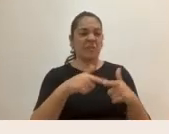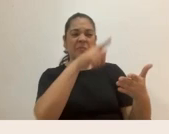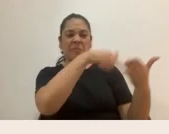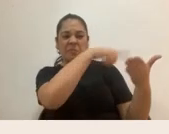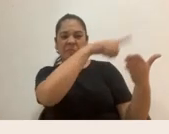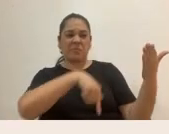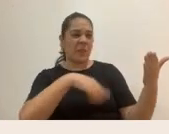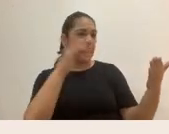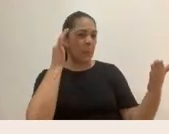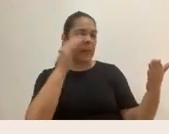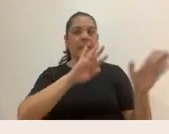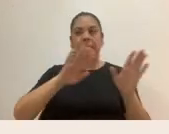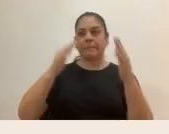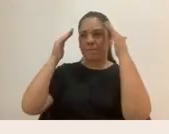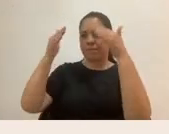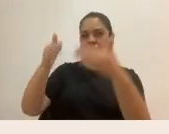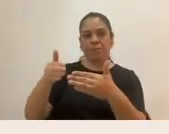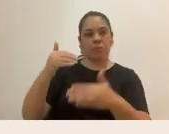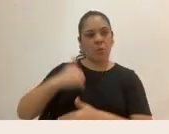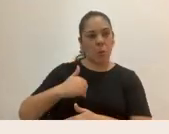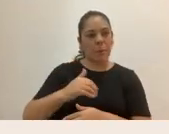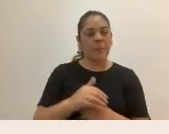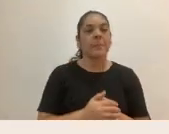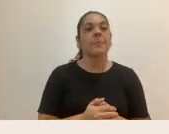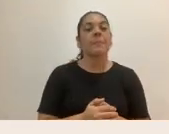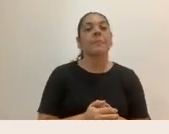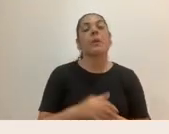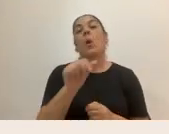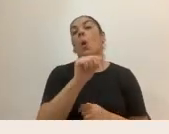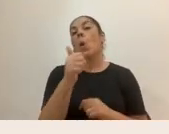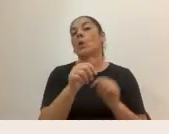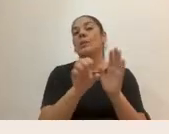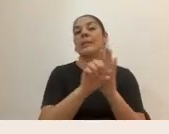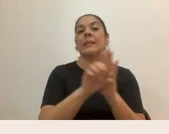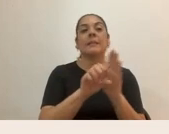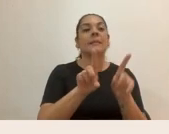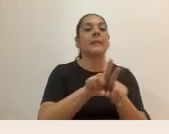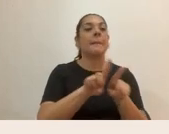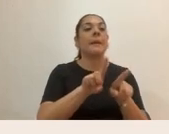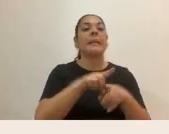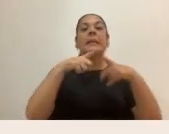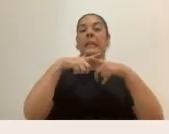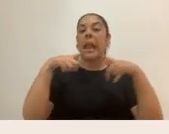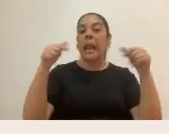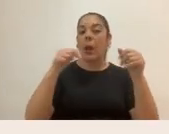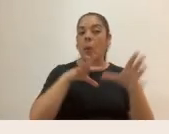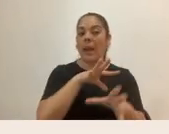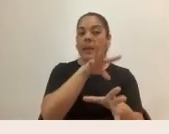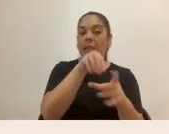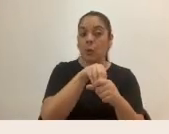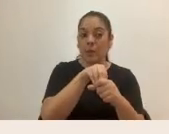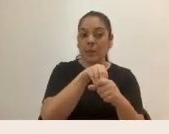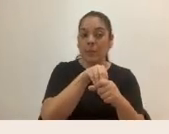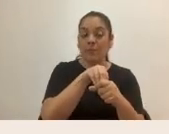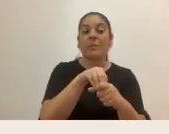finalmente, otro micromachismo es la ausencia de lenguaje inclusivo. Hay personas que dicen no ver